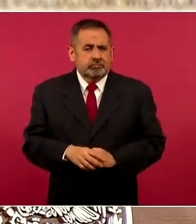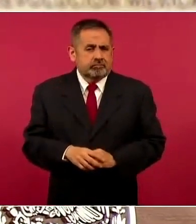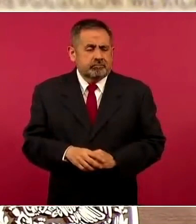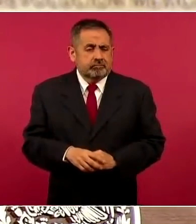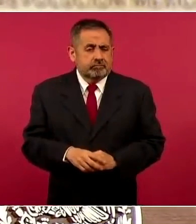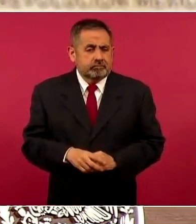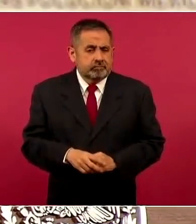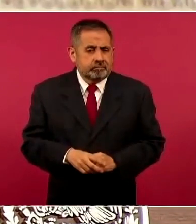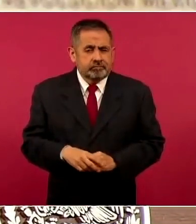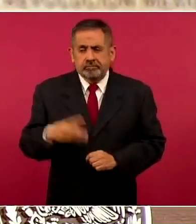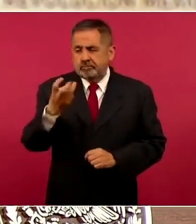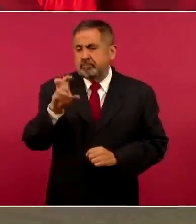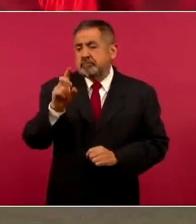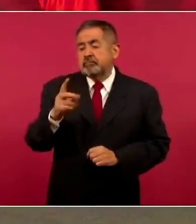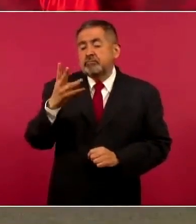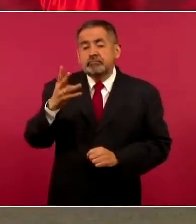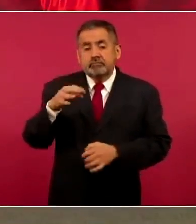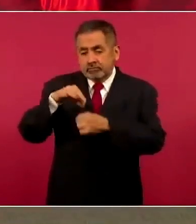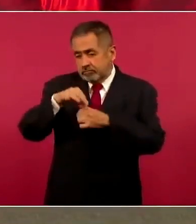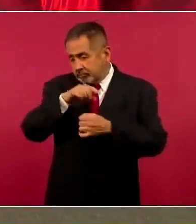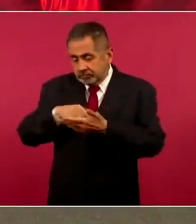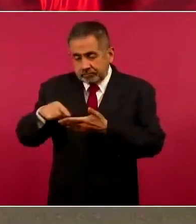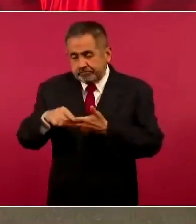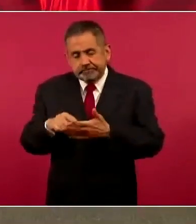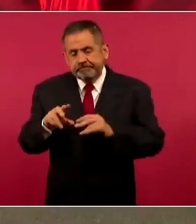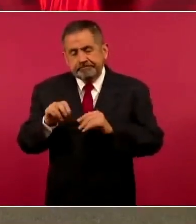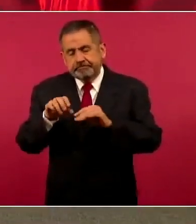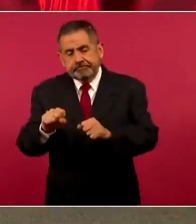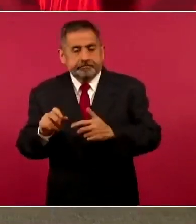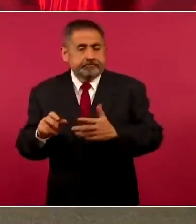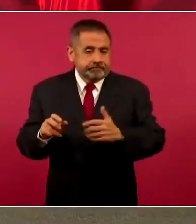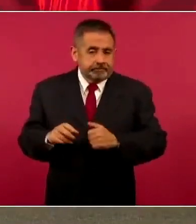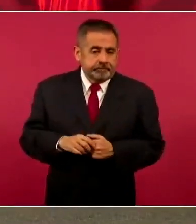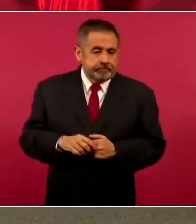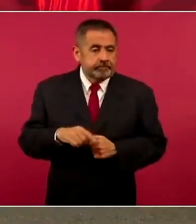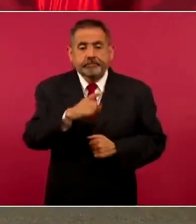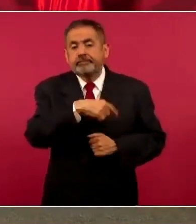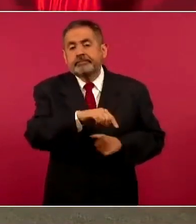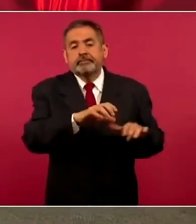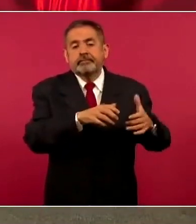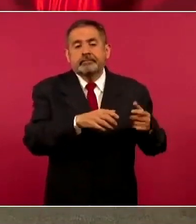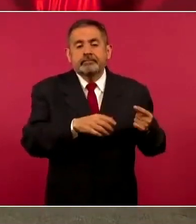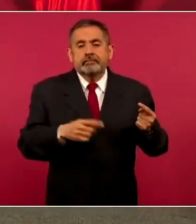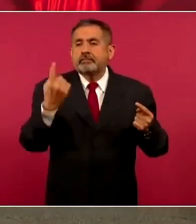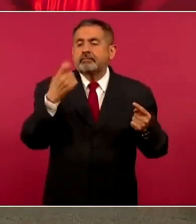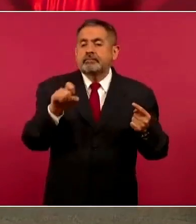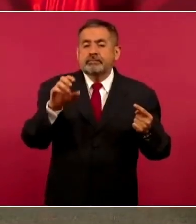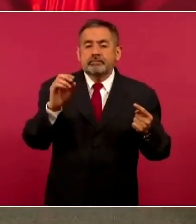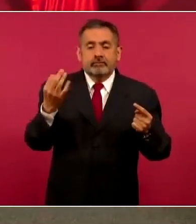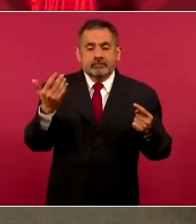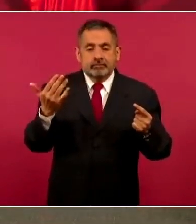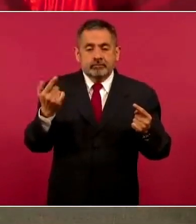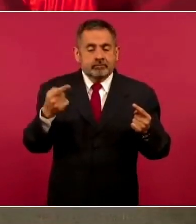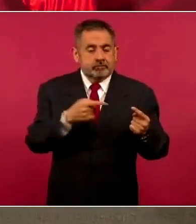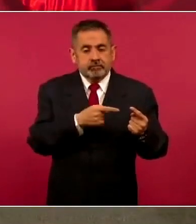334. Entonces, ellos con 150,